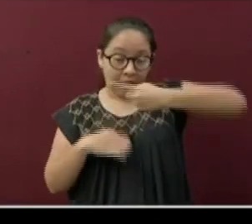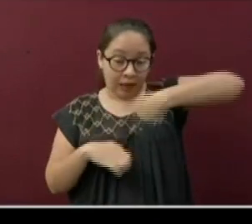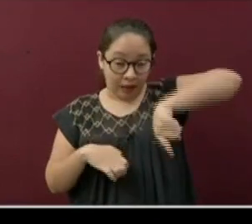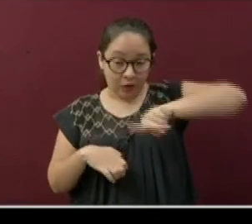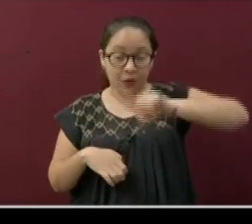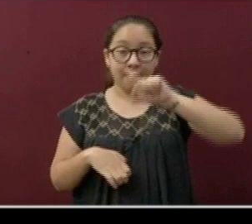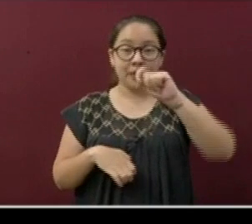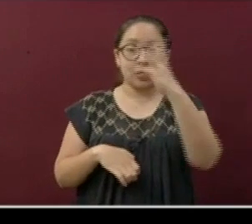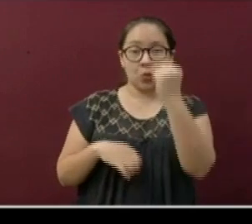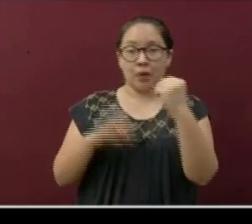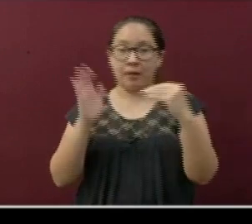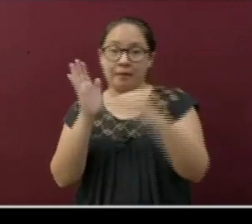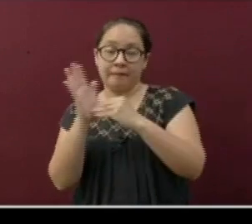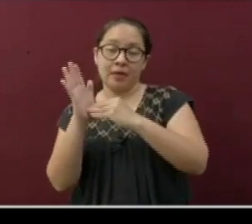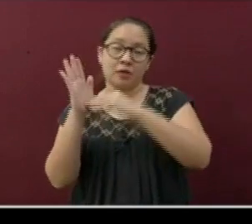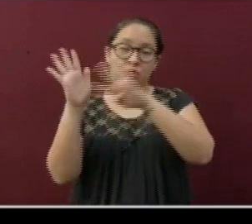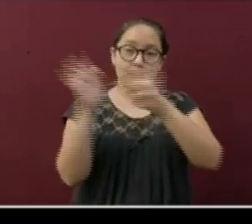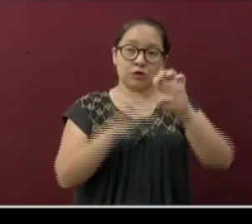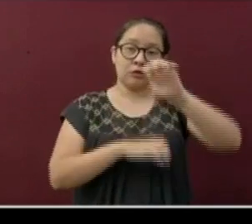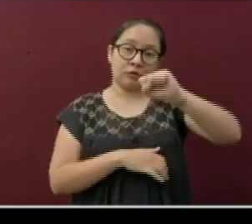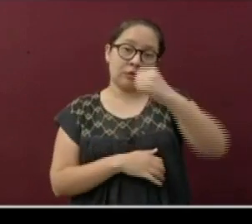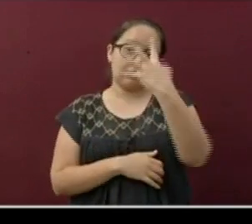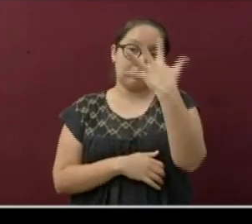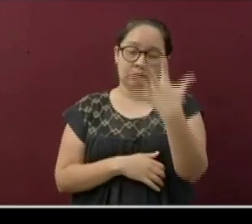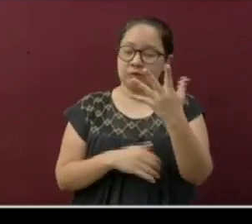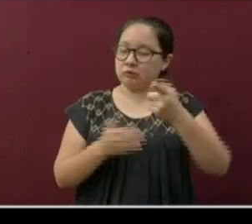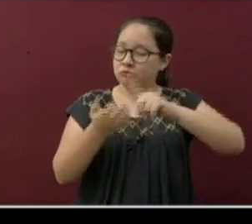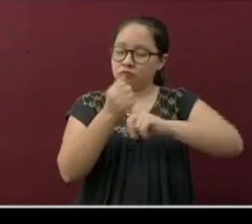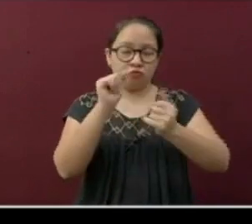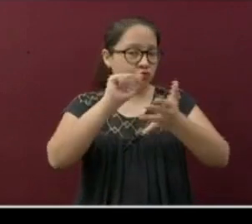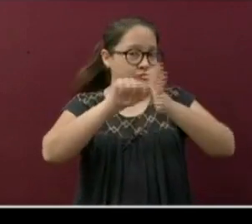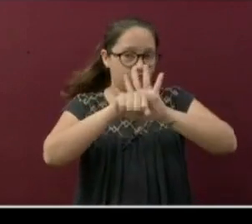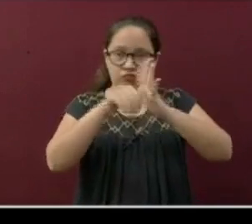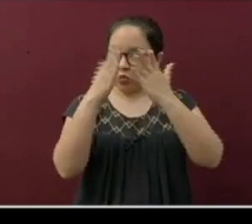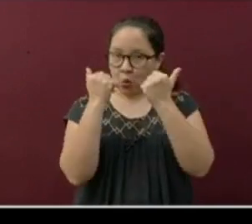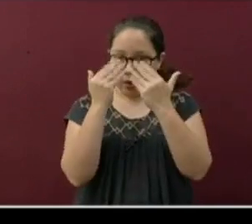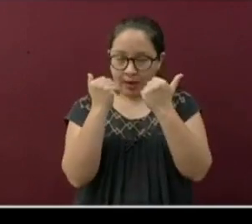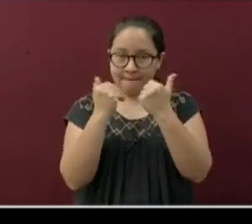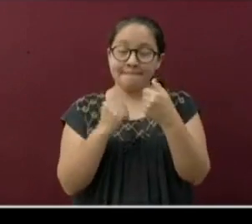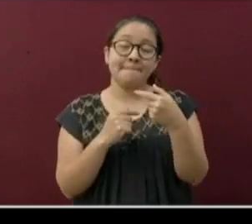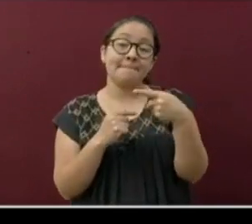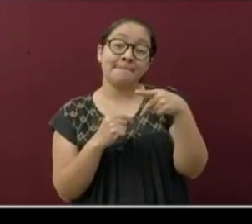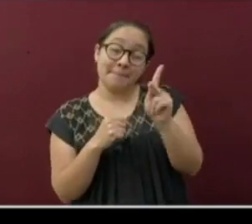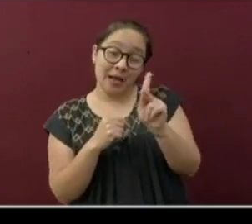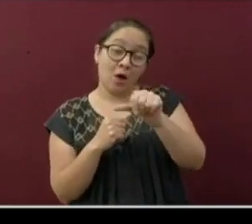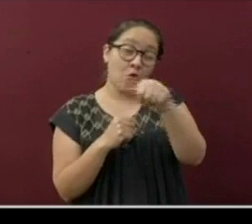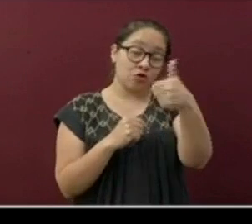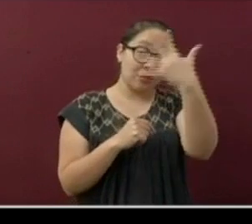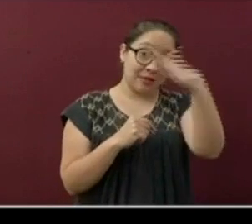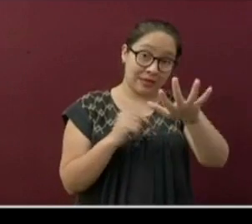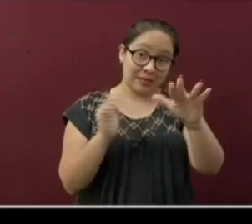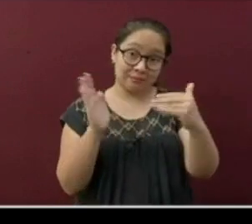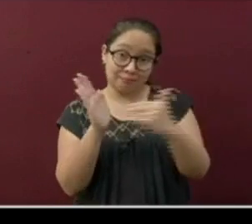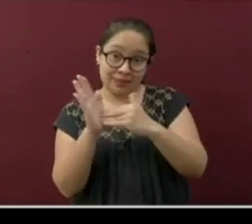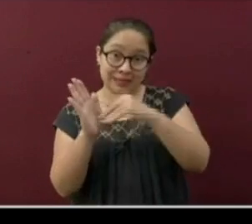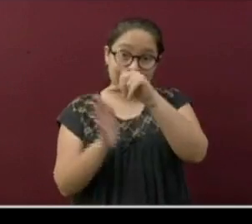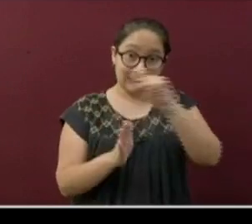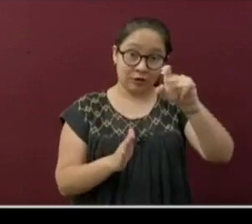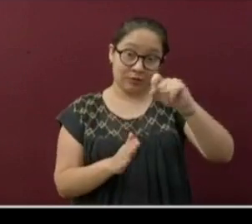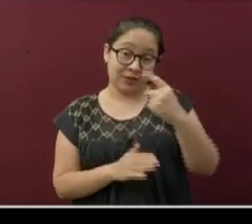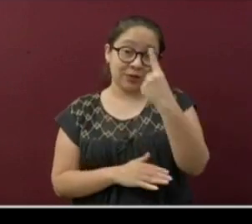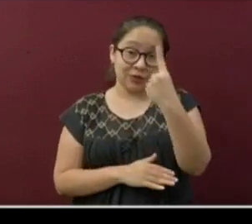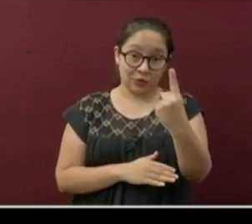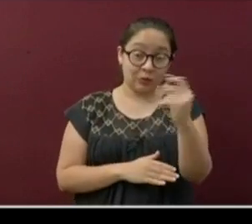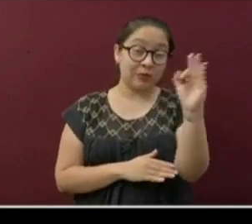.965 han dado resultado negativo, en tanto que otros 10.121 se